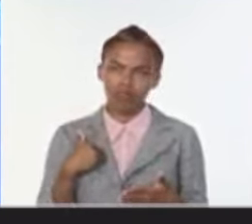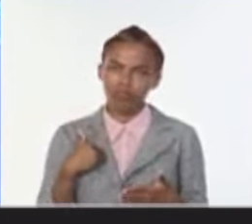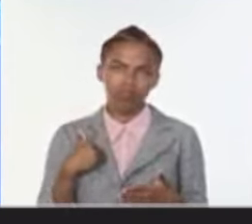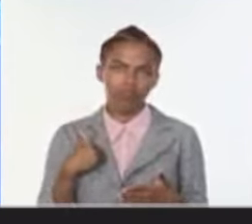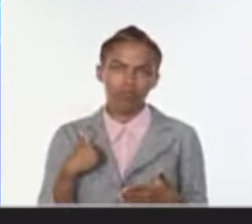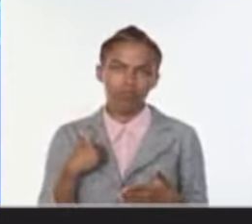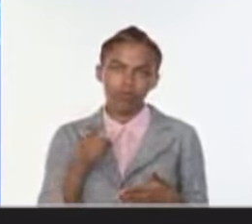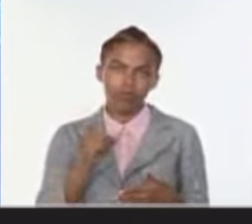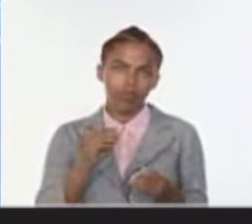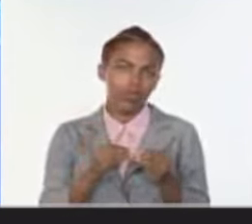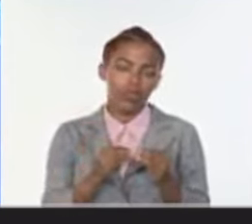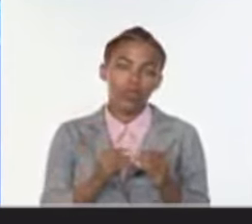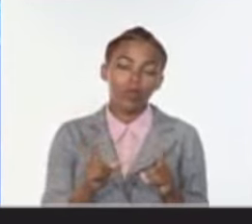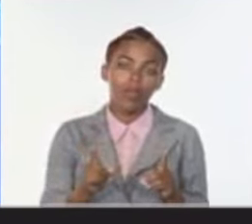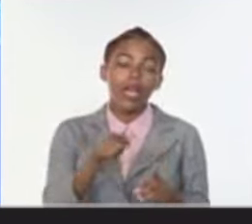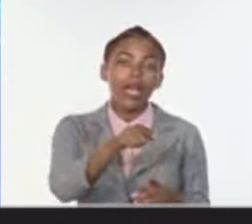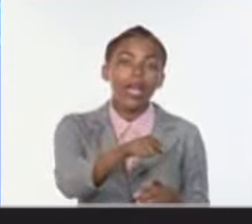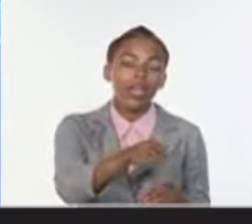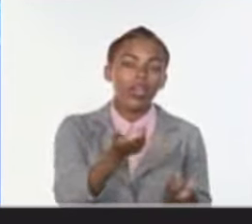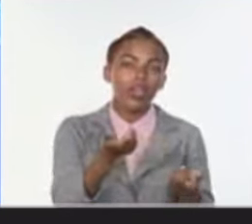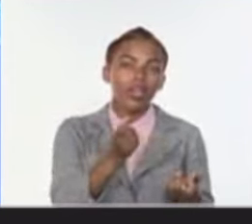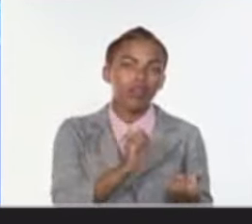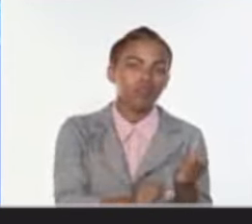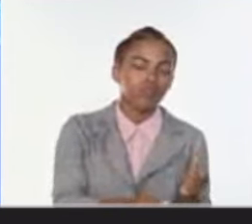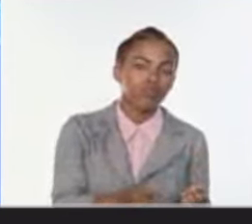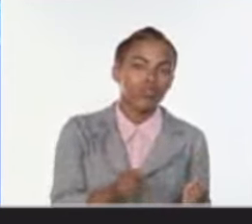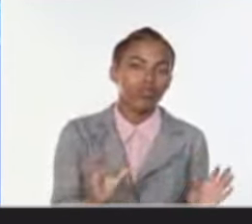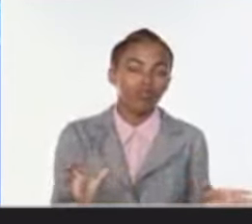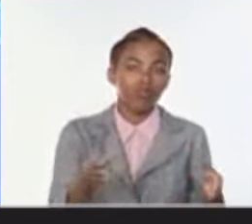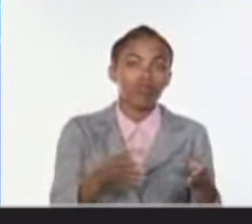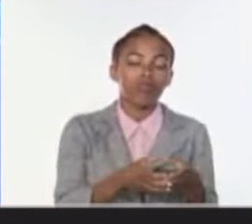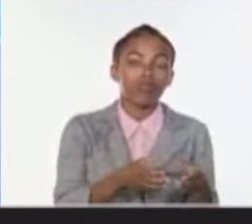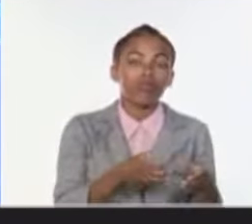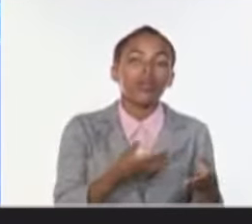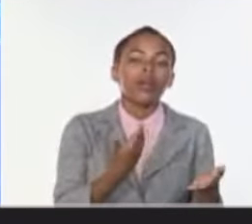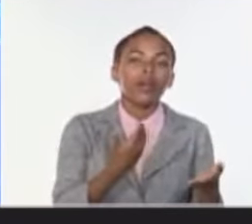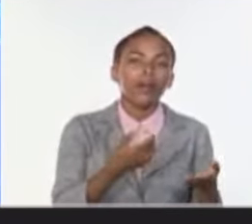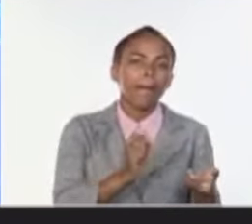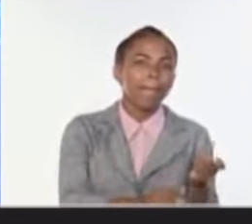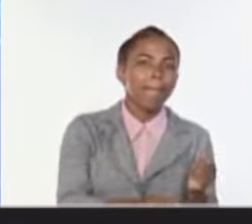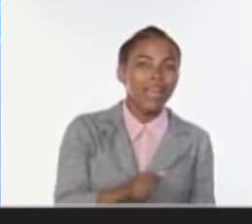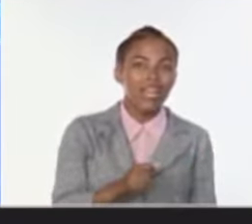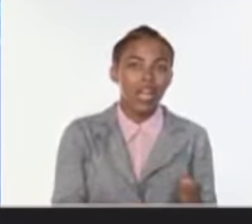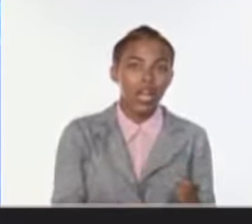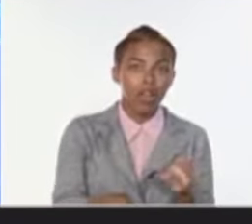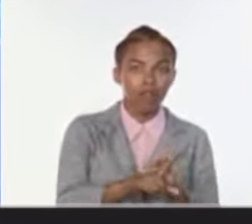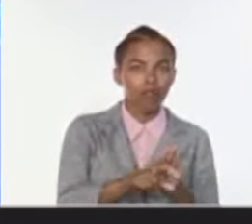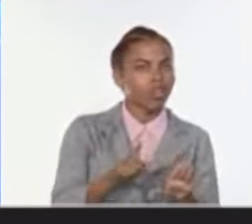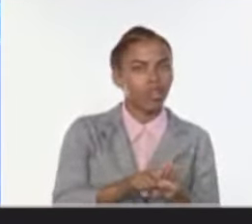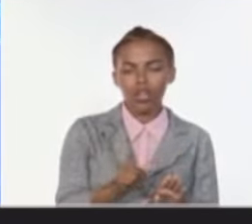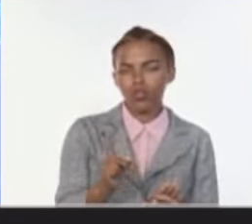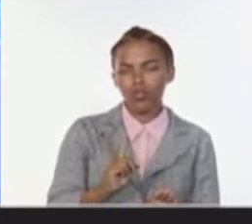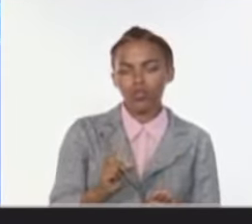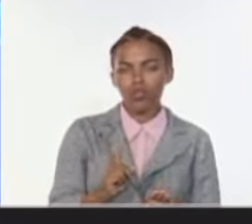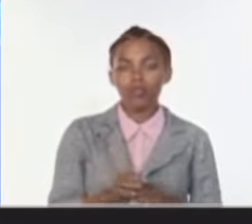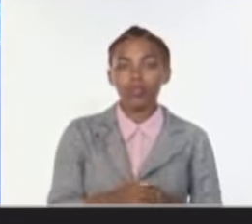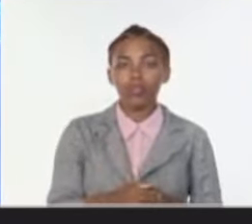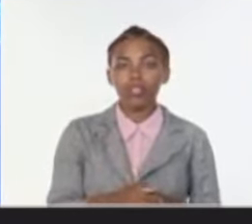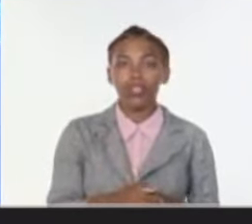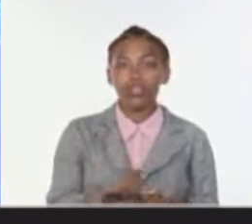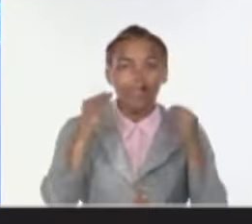trabajan con el mercado ilegal de divisas, trabajan a 1% o 20%, por tanto el análisis es otro.